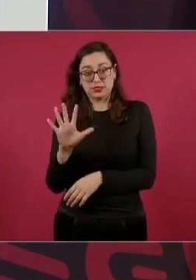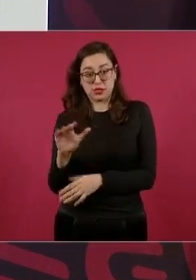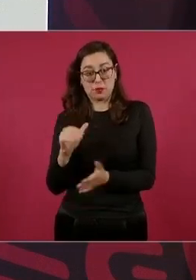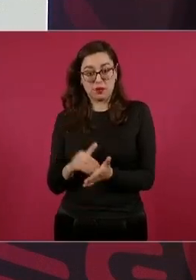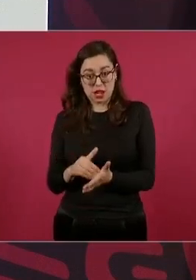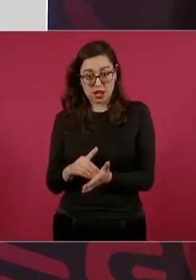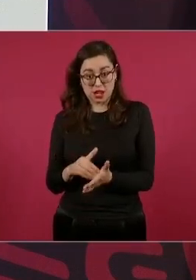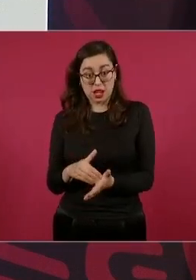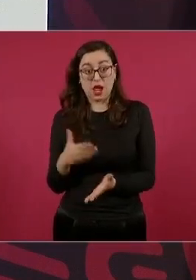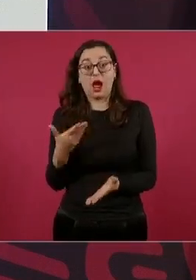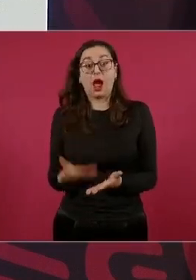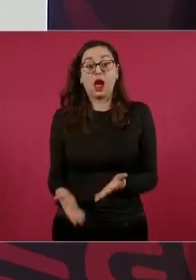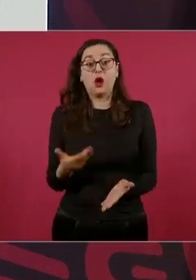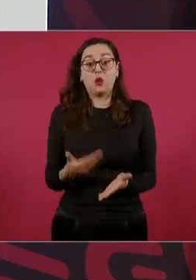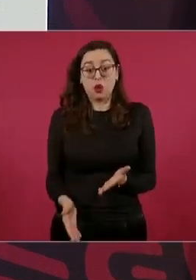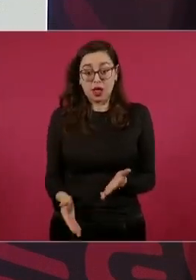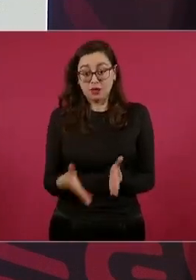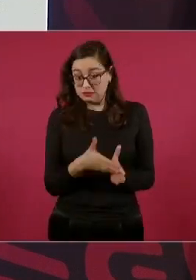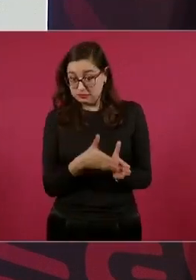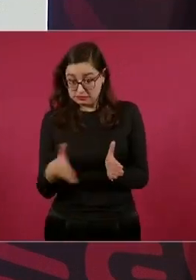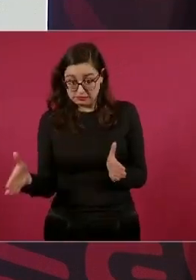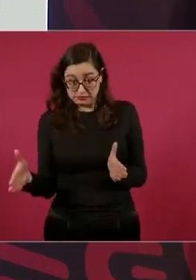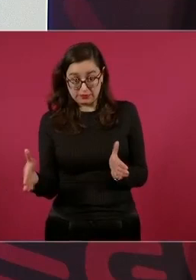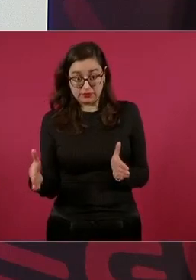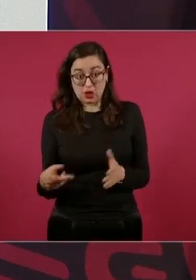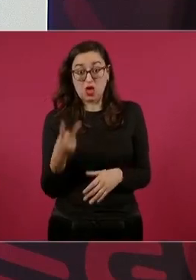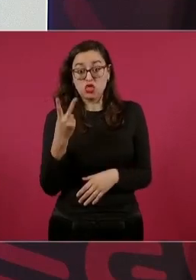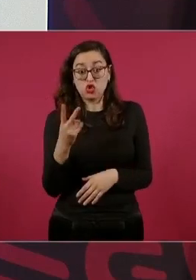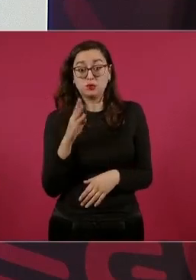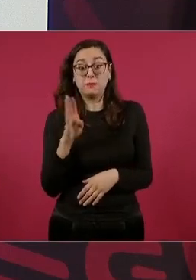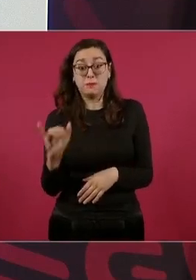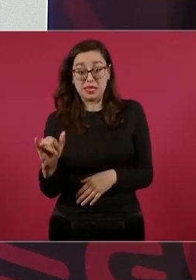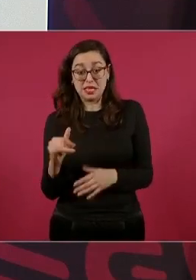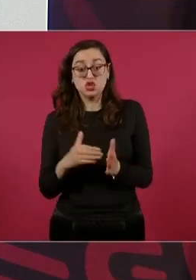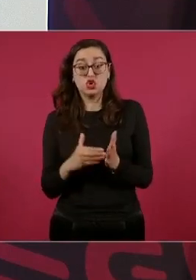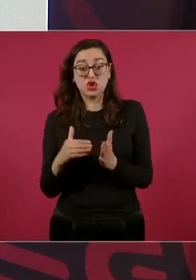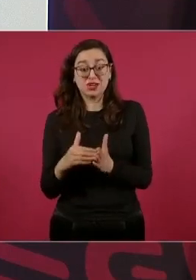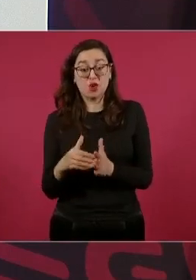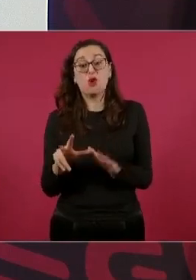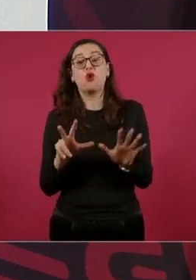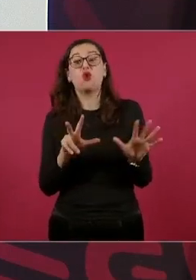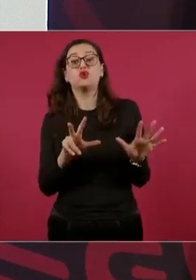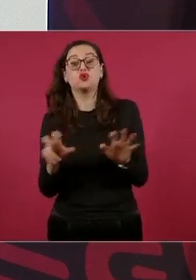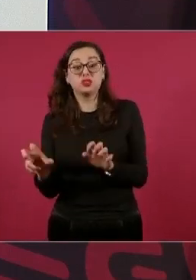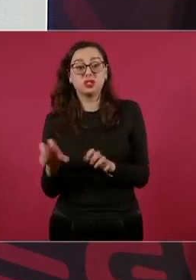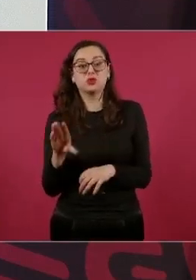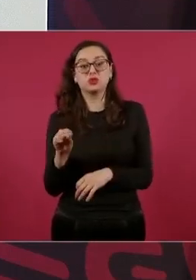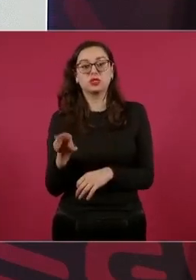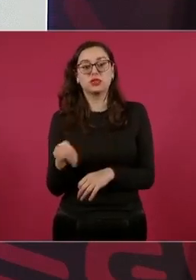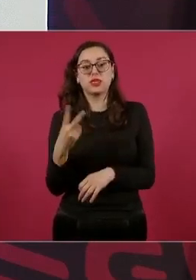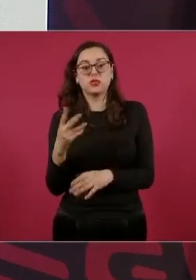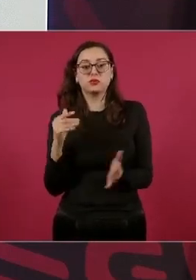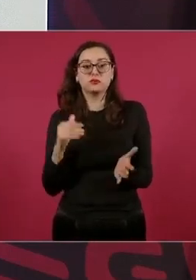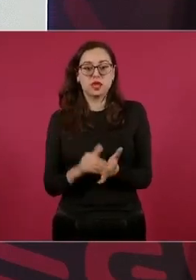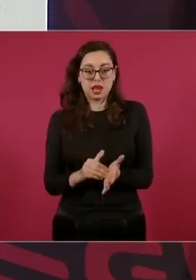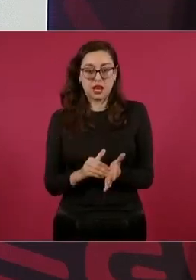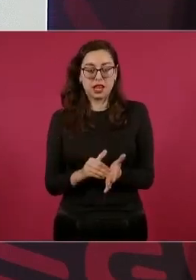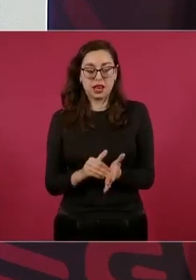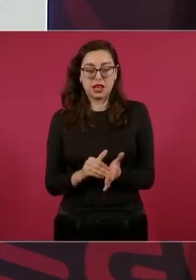Este año, el mismo periodo, 2 billones 882 mil.